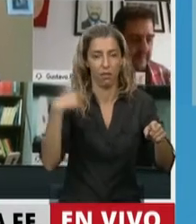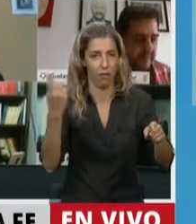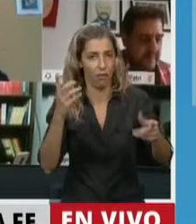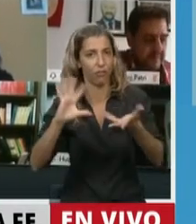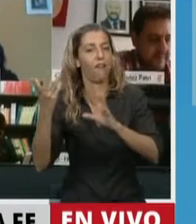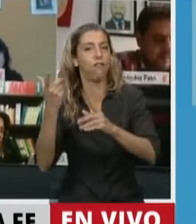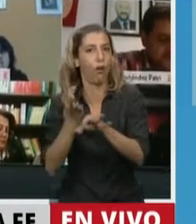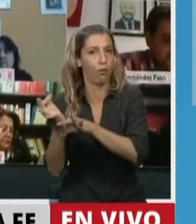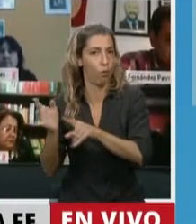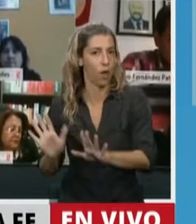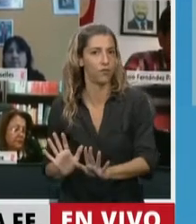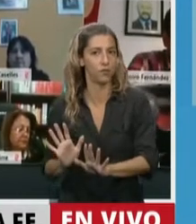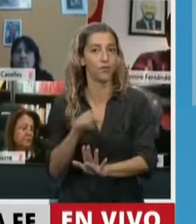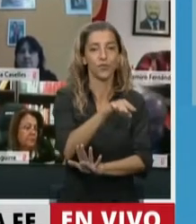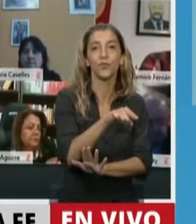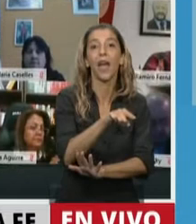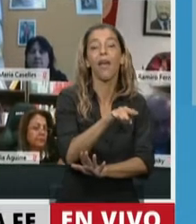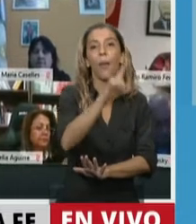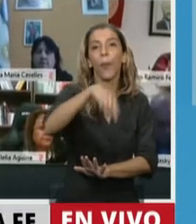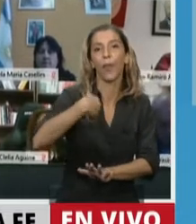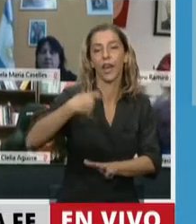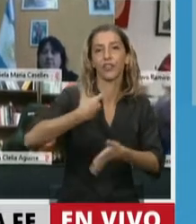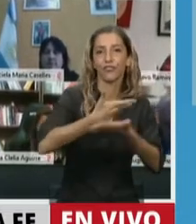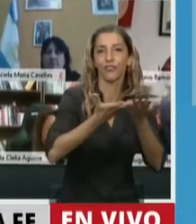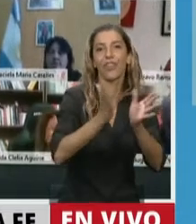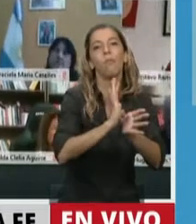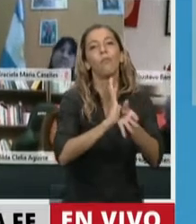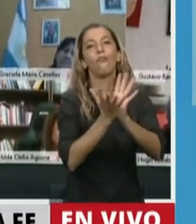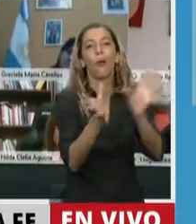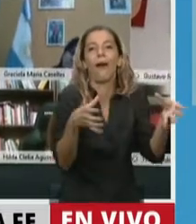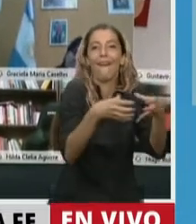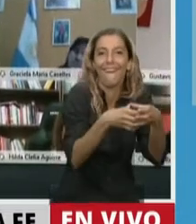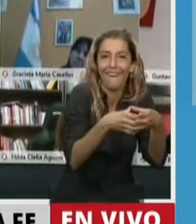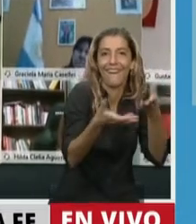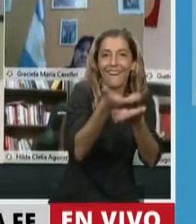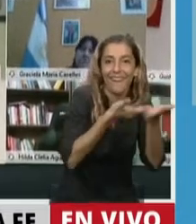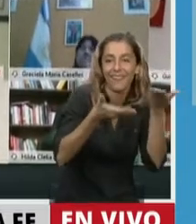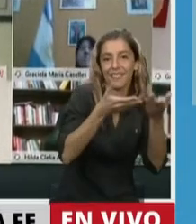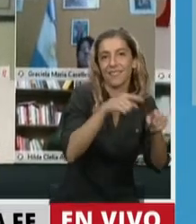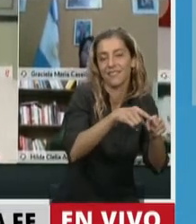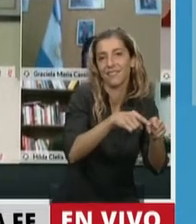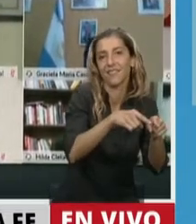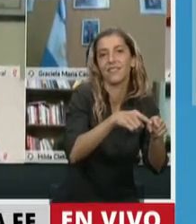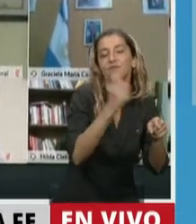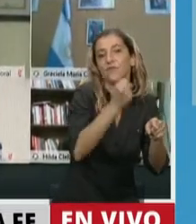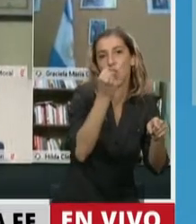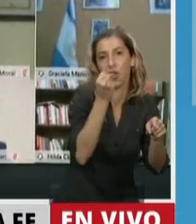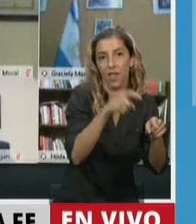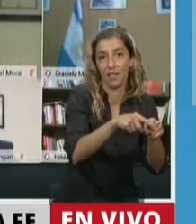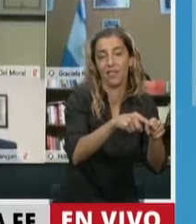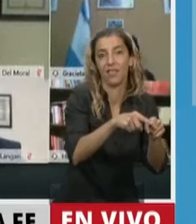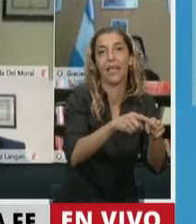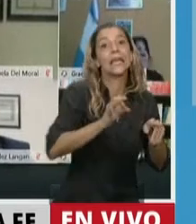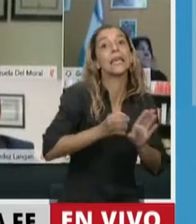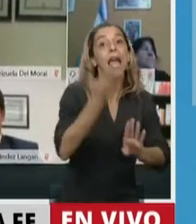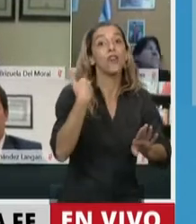sociabilización de la educación era lo que en definitiva en el año 2006 se trataba